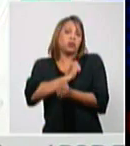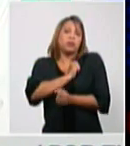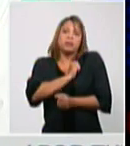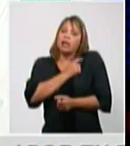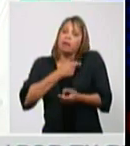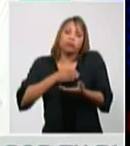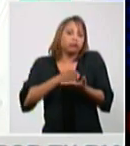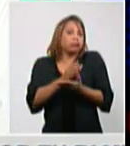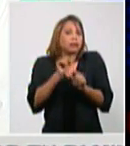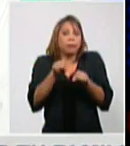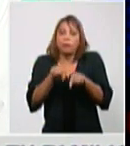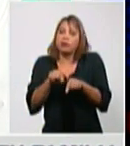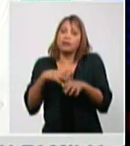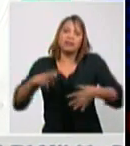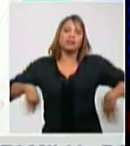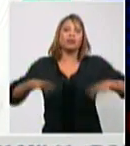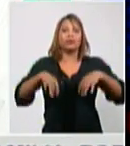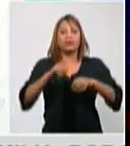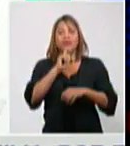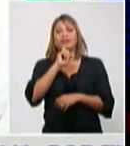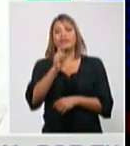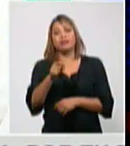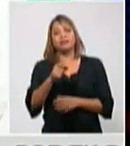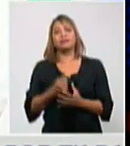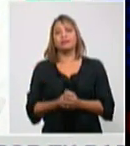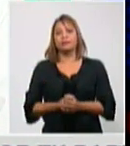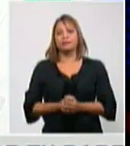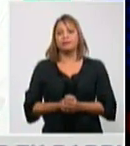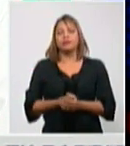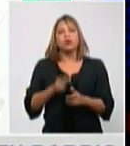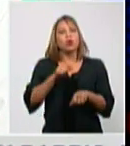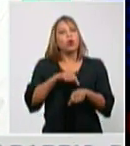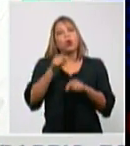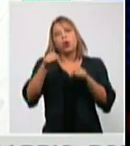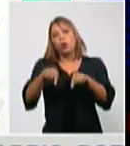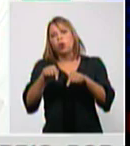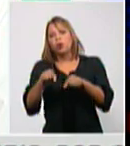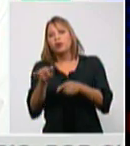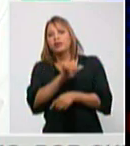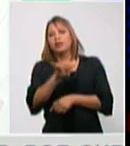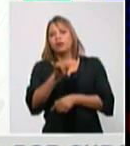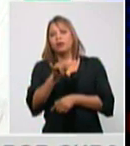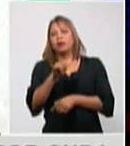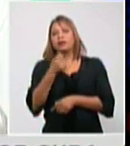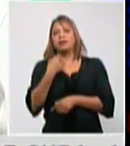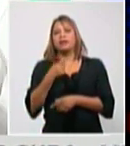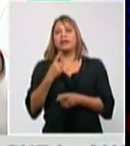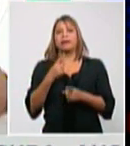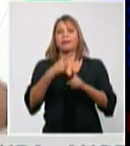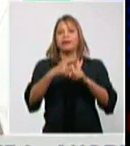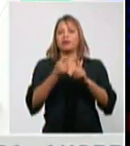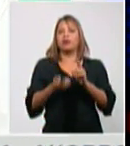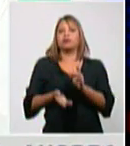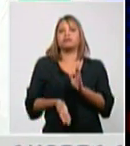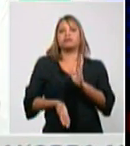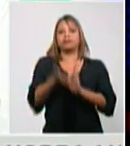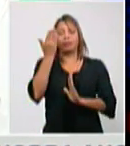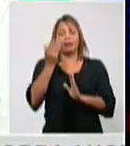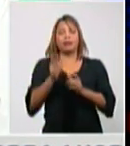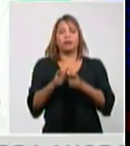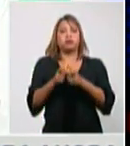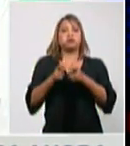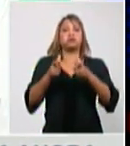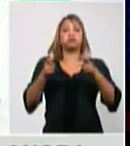ninguna situación desagradable en esto hoy al igual que hay un número de activos elevado de casos diagnosticados